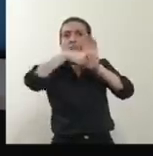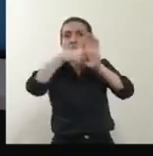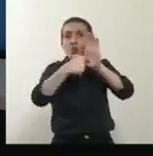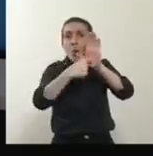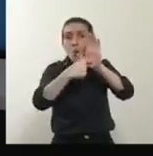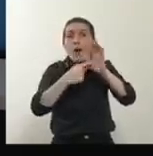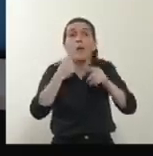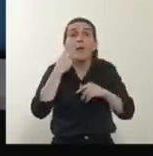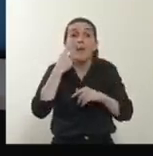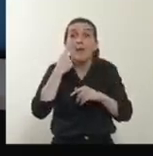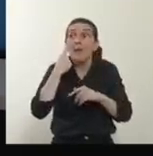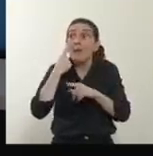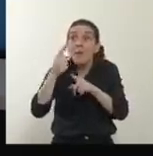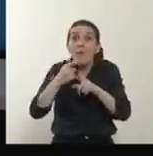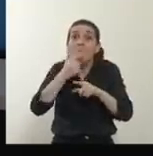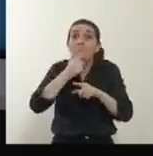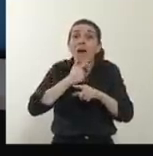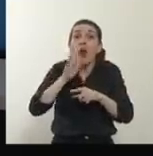Miren Mendoza.